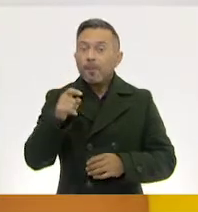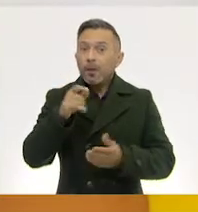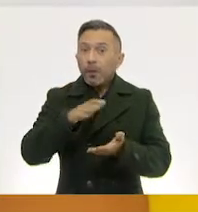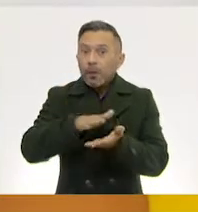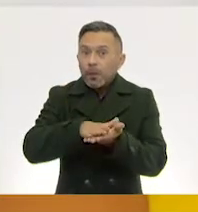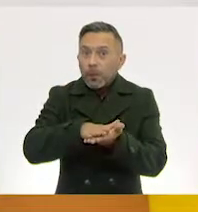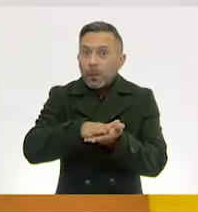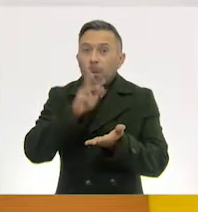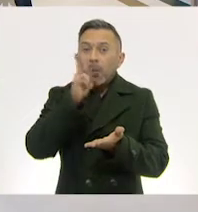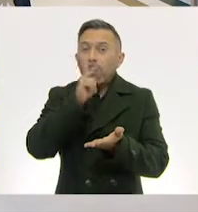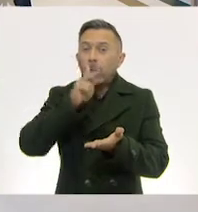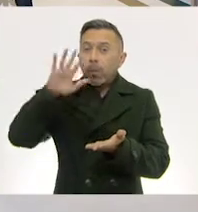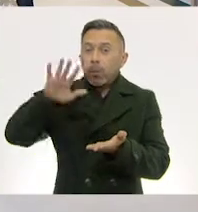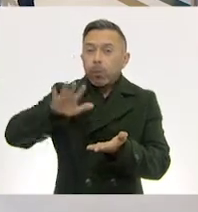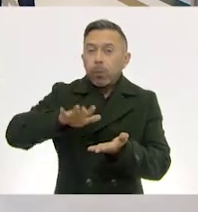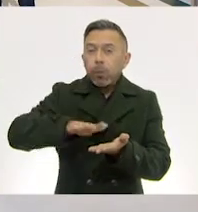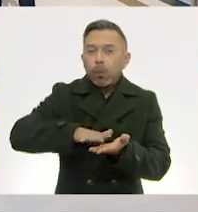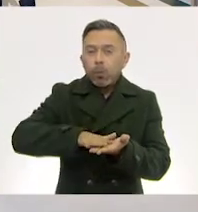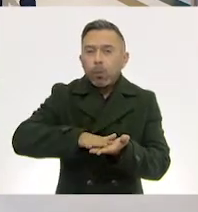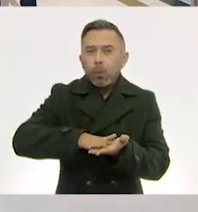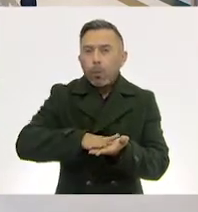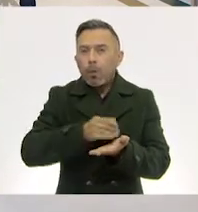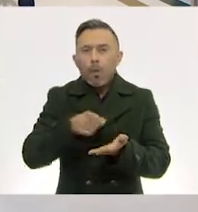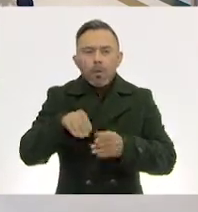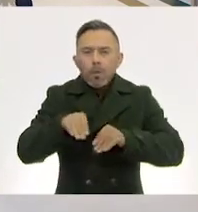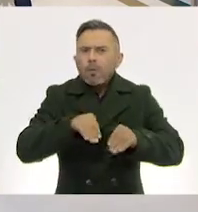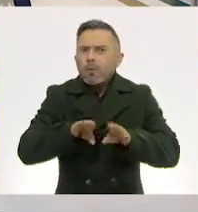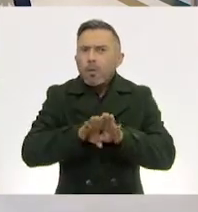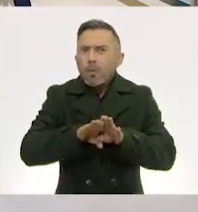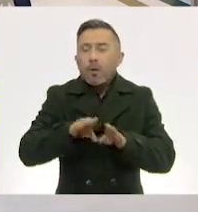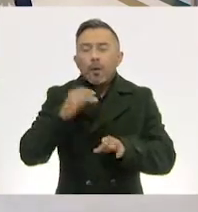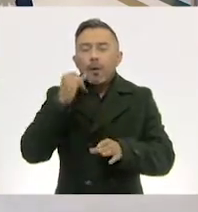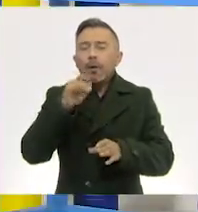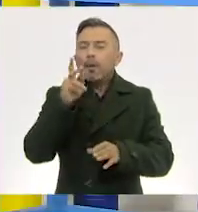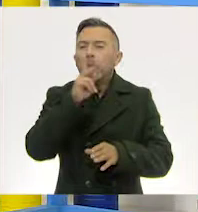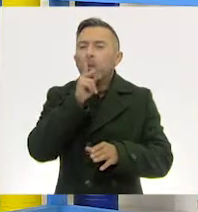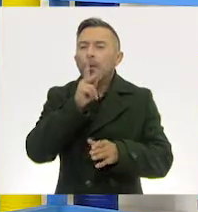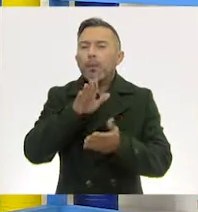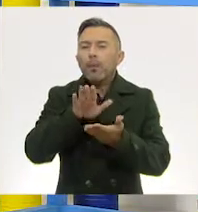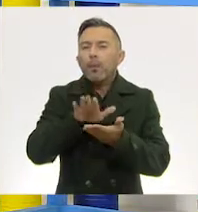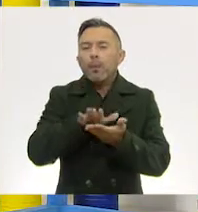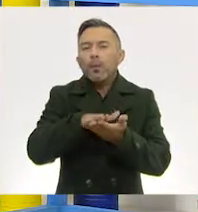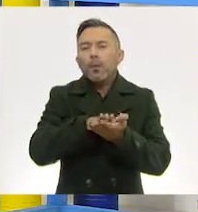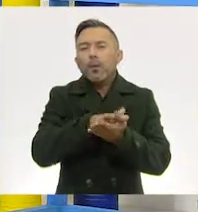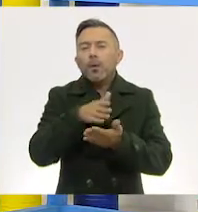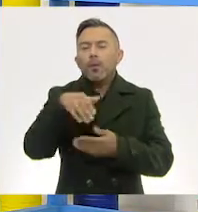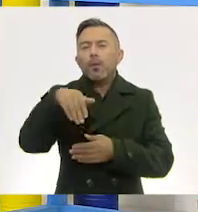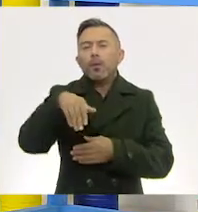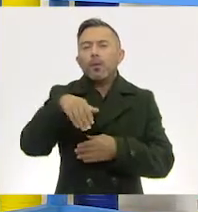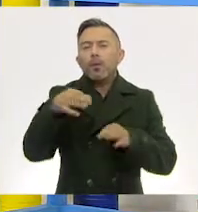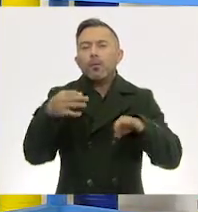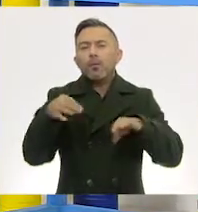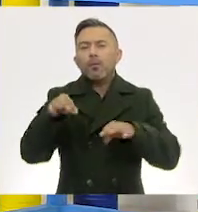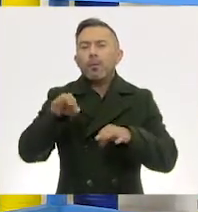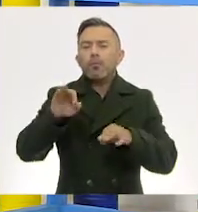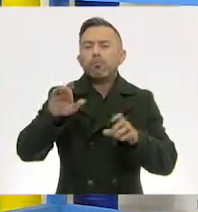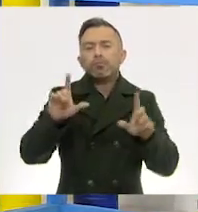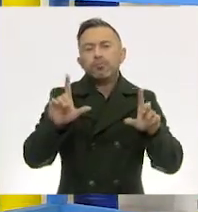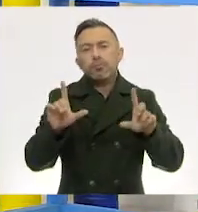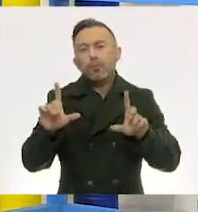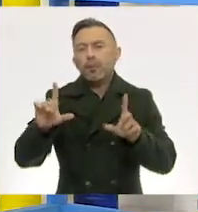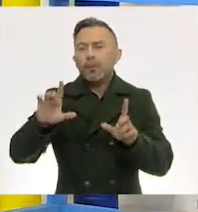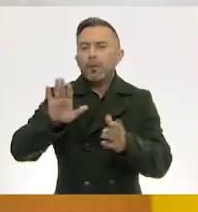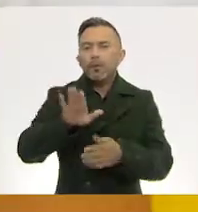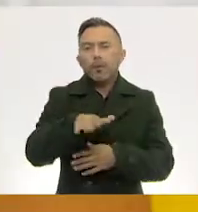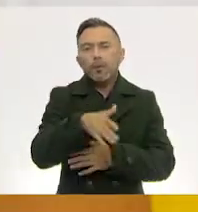hoja de papel? ¿Cómo se movería? Si es un viento suavecito. Si es suavecito. Tal vez así, de un lado a otro. De lado. O a lo mejor si estoy